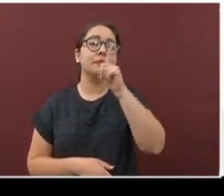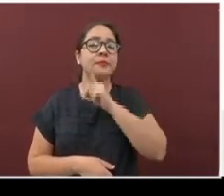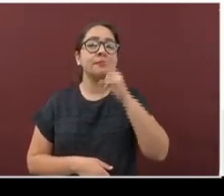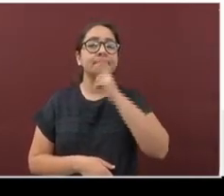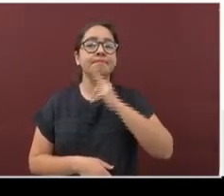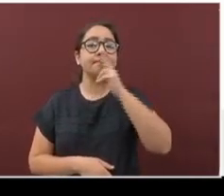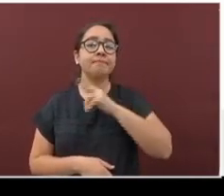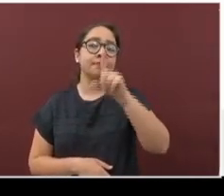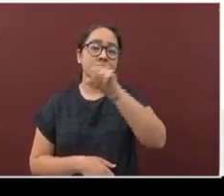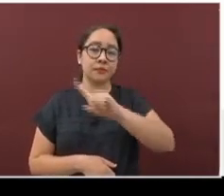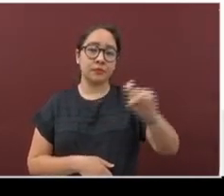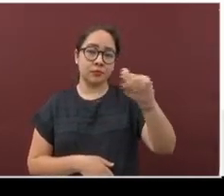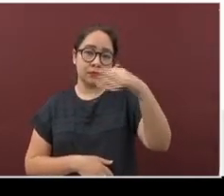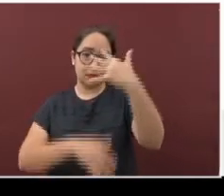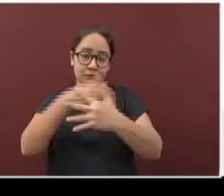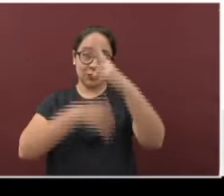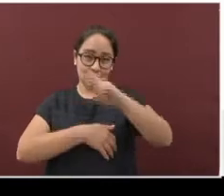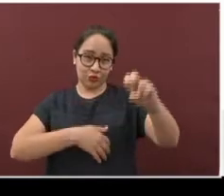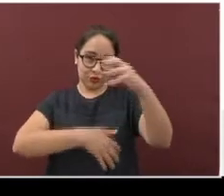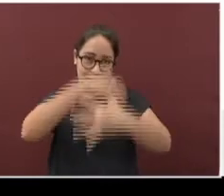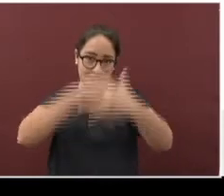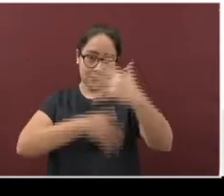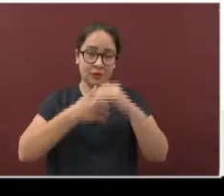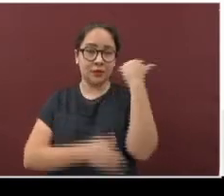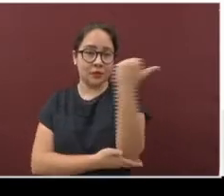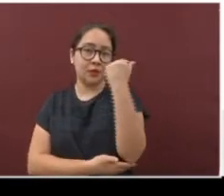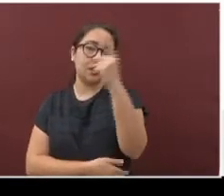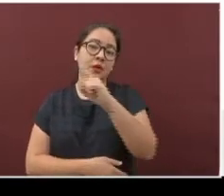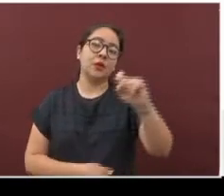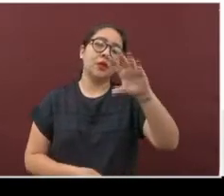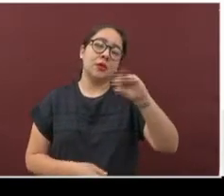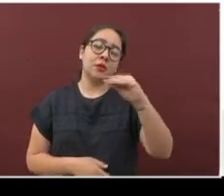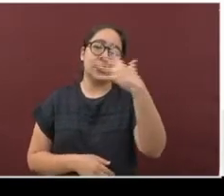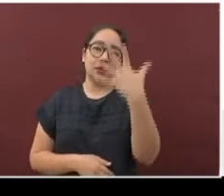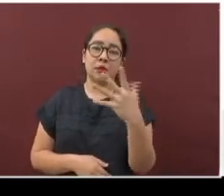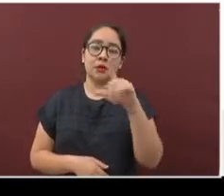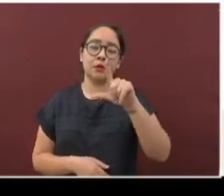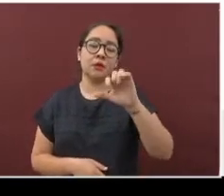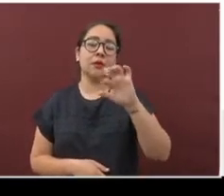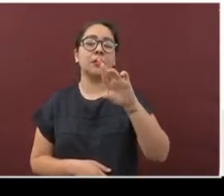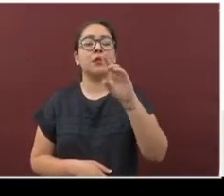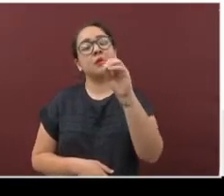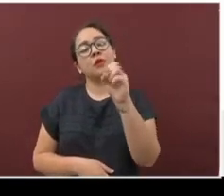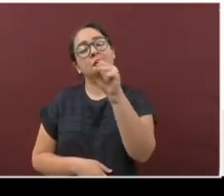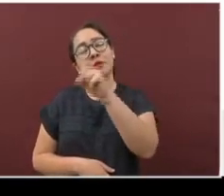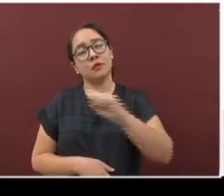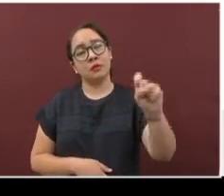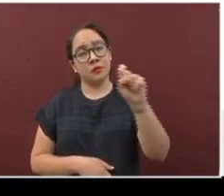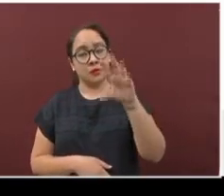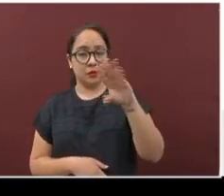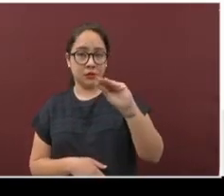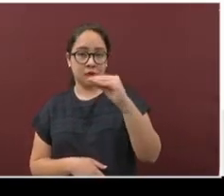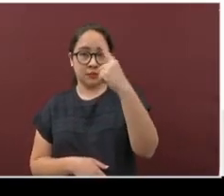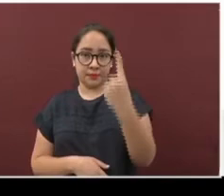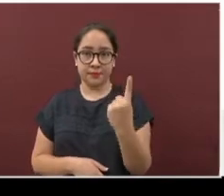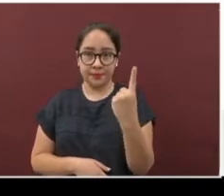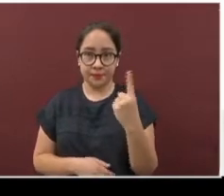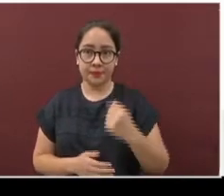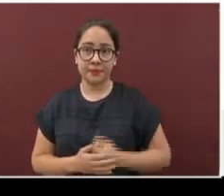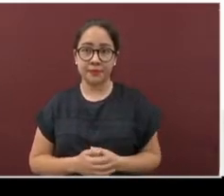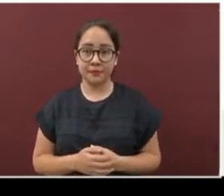215. Aguadulce Acayucan 195. Y Lerdo de Tejada 191.